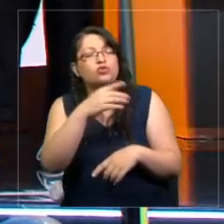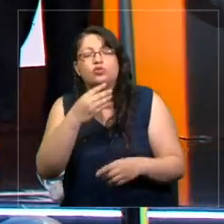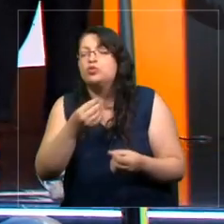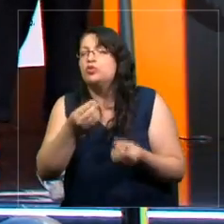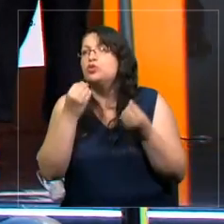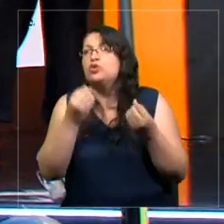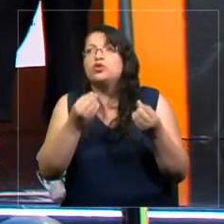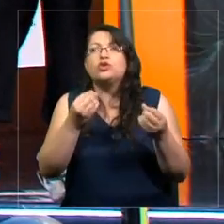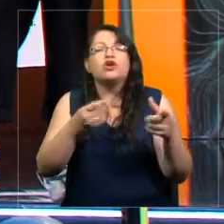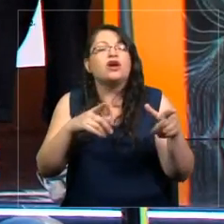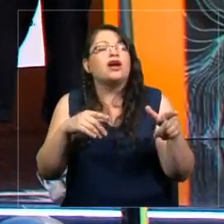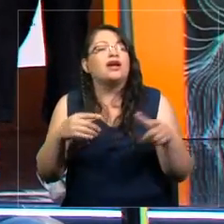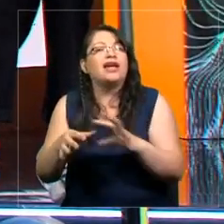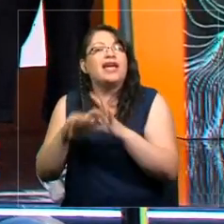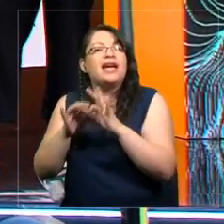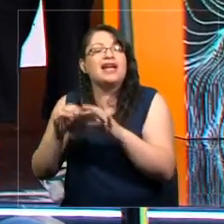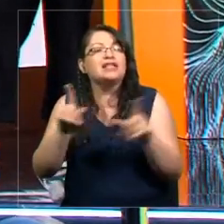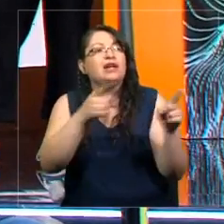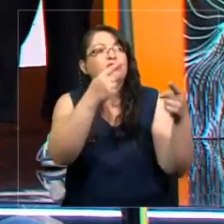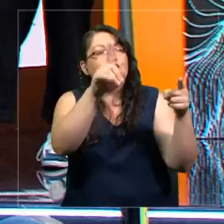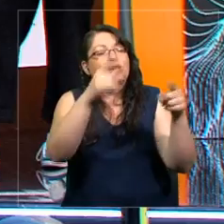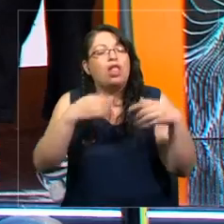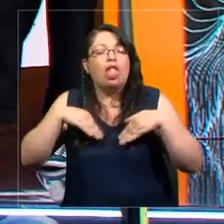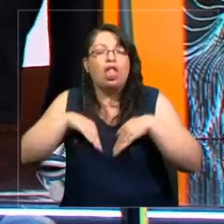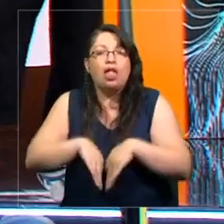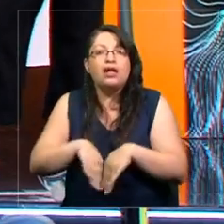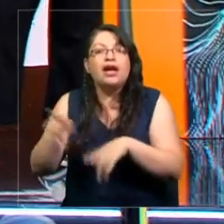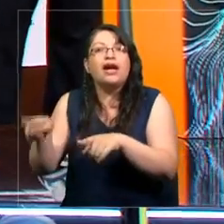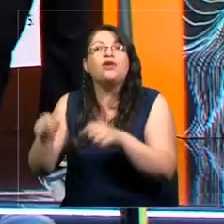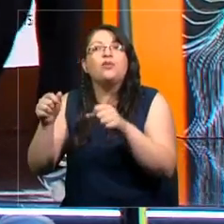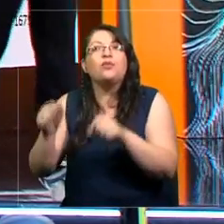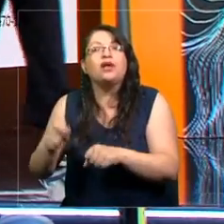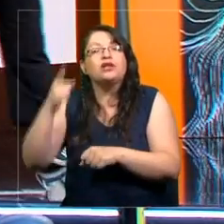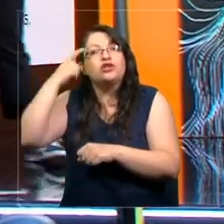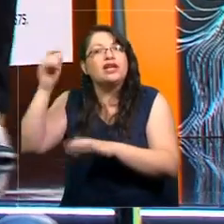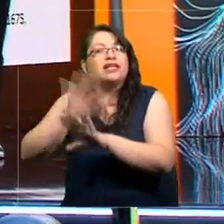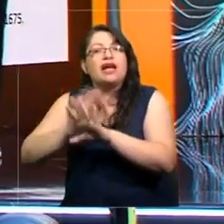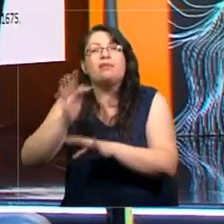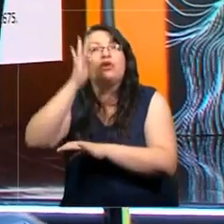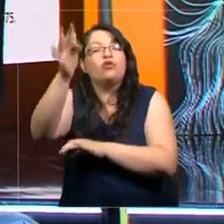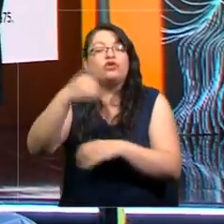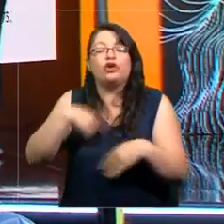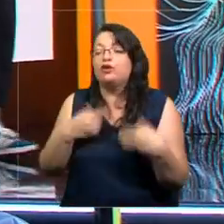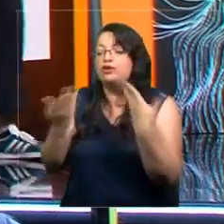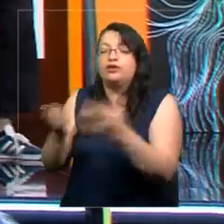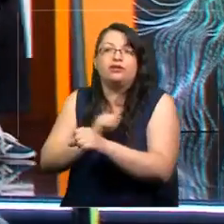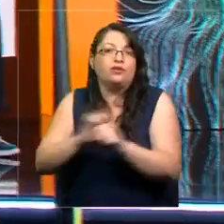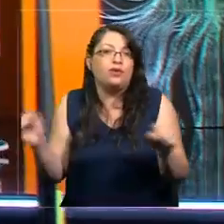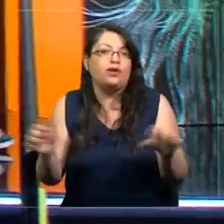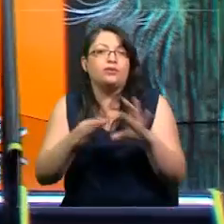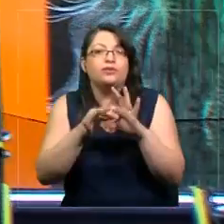música depresiva han dejado de soñar con un futuro que no puedo darles. Eso. Gracias.